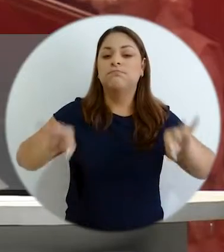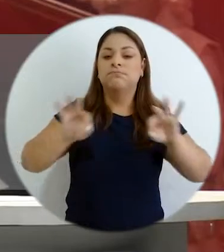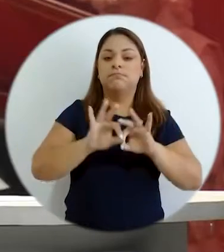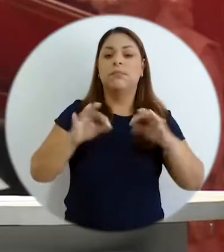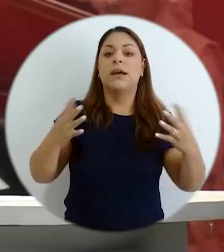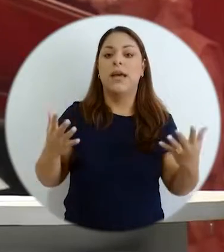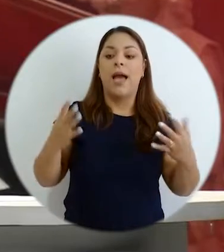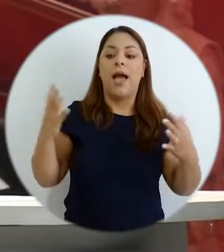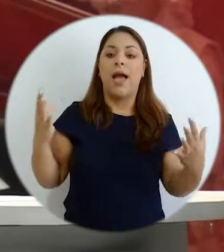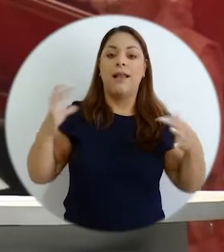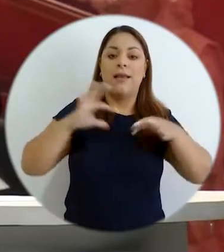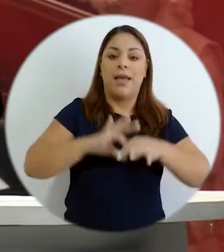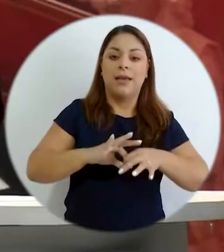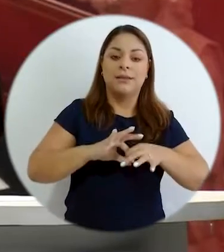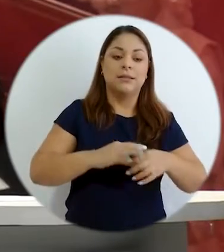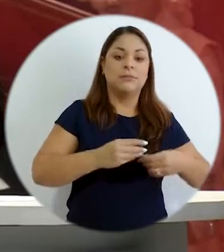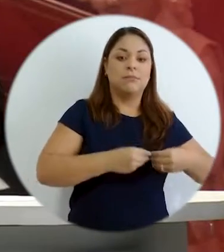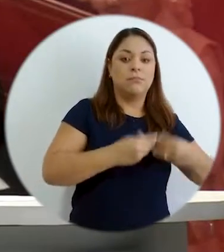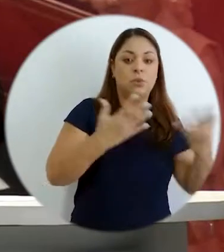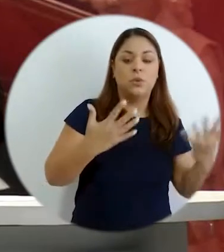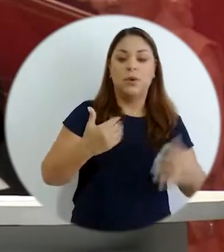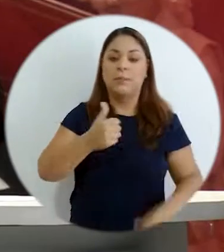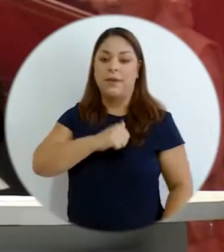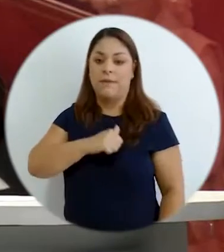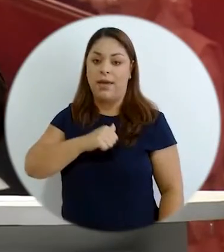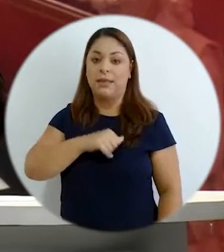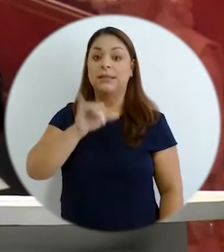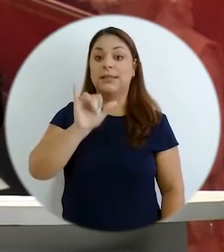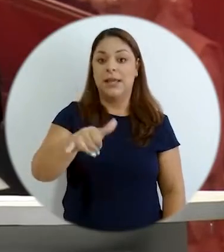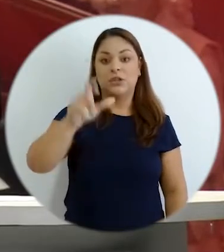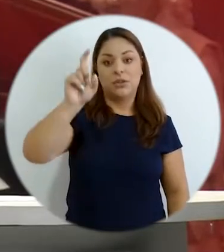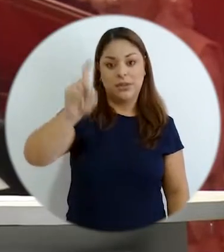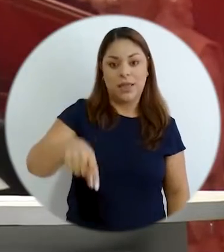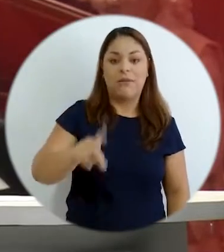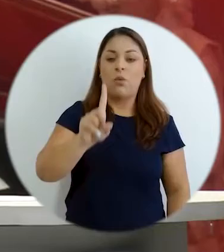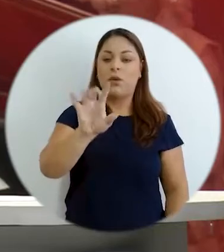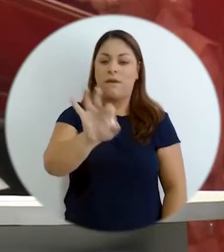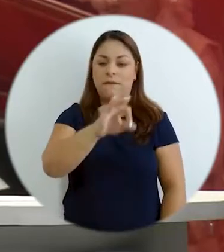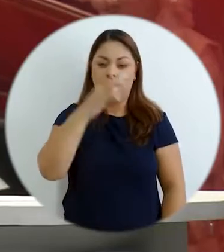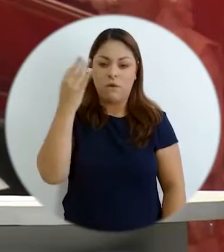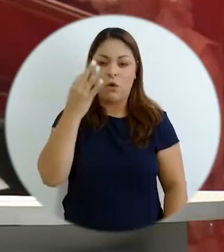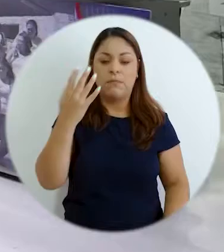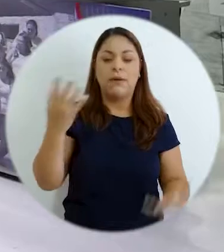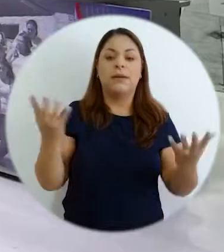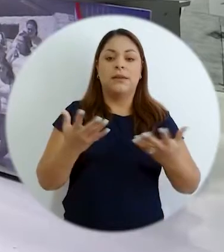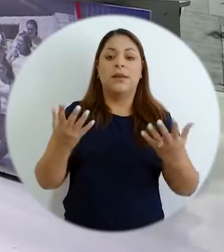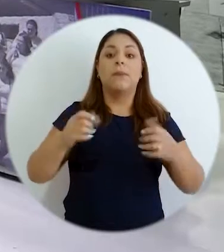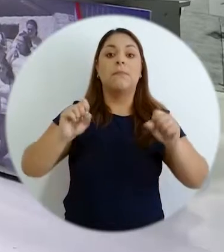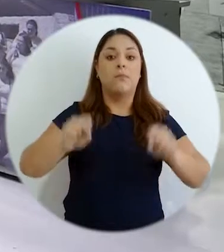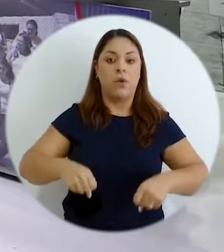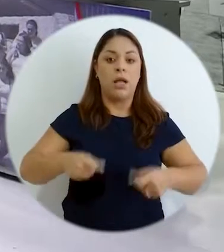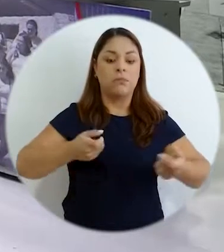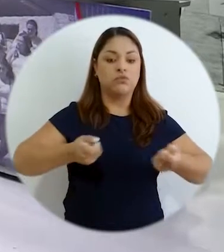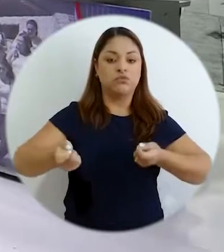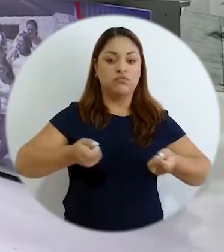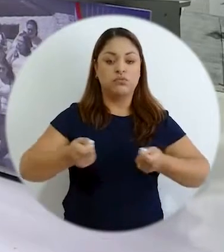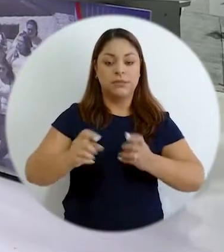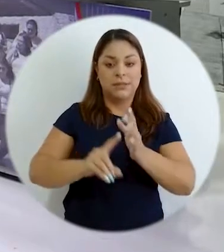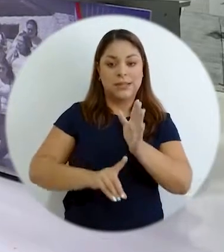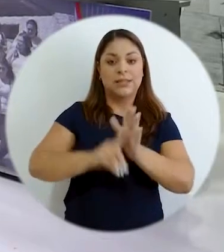elemento que yo considero que es fundamental, que es las alianzas público-privadas y que hoy tienen que ser también un mecanismo en el cual